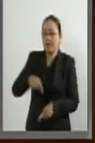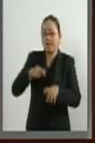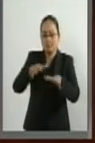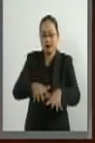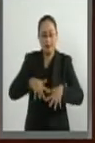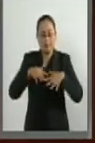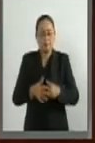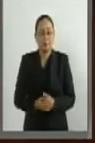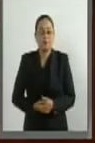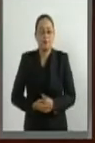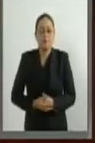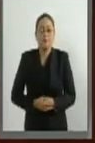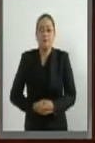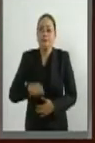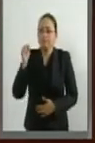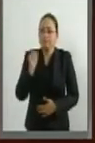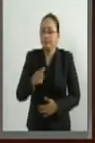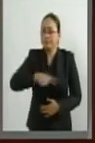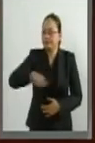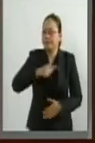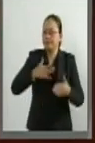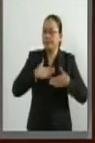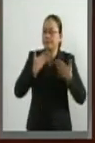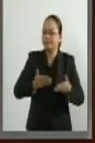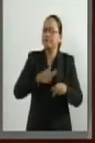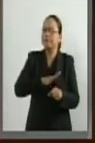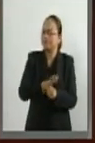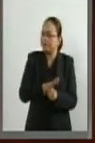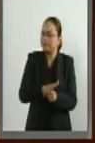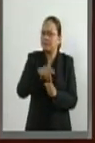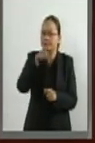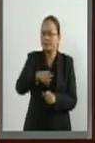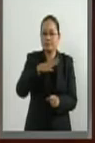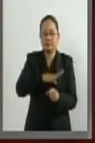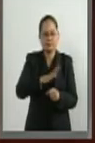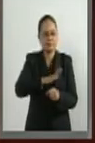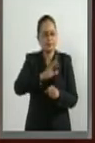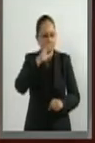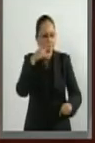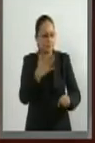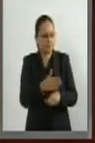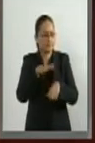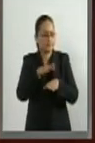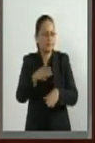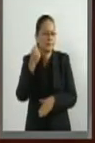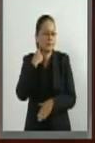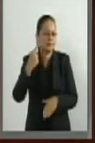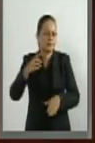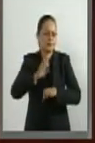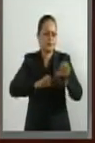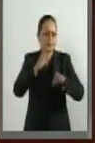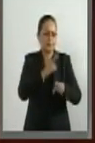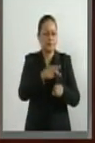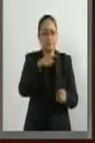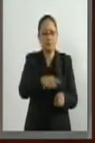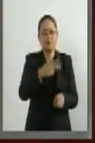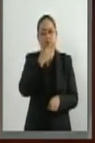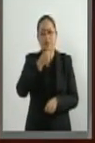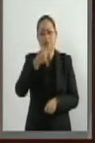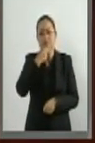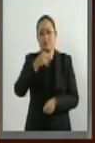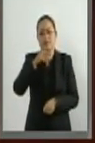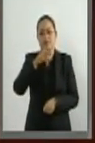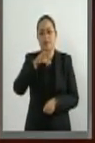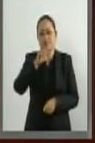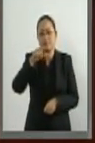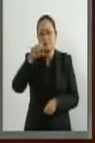pleno. También confiamos en el papel que habrá de tener el ex embajador ante aquel país, el embajador Carlos Manuel Sada